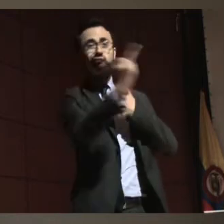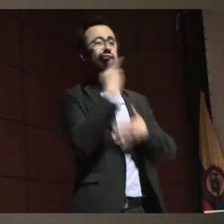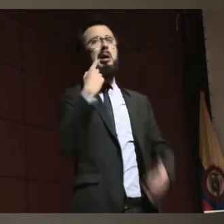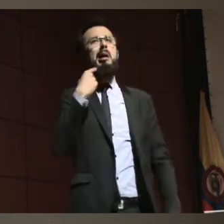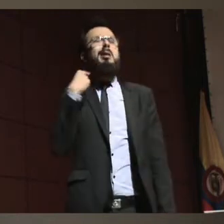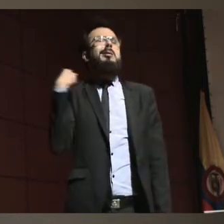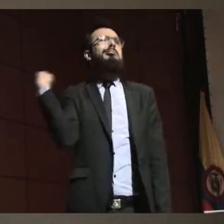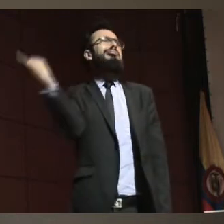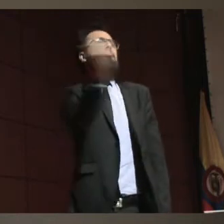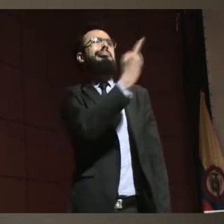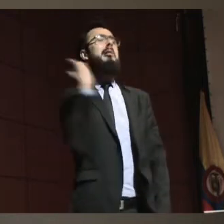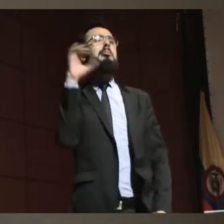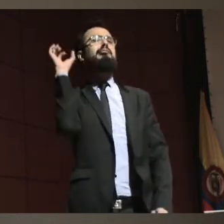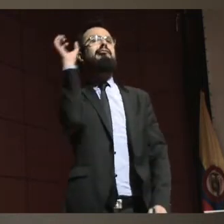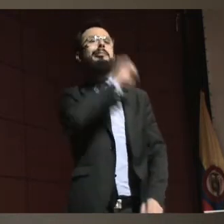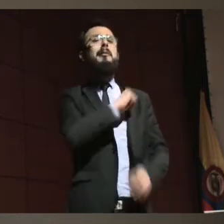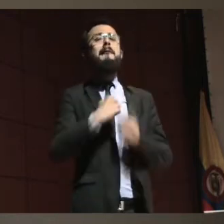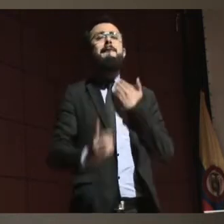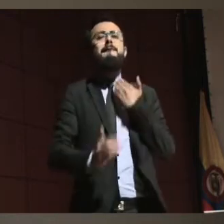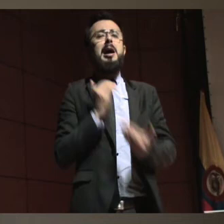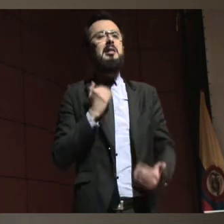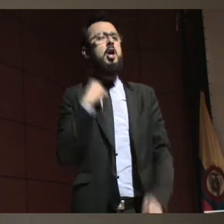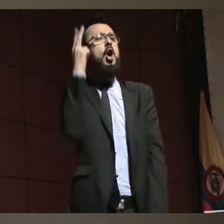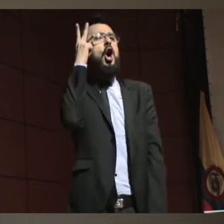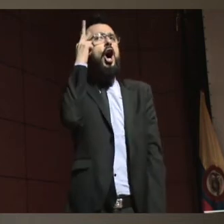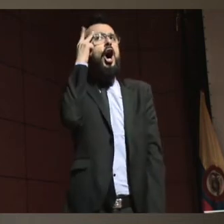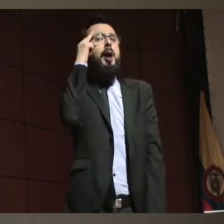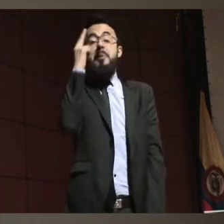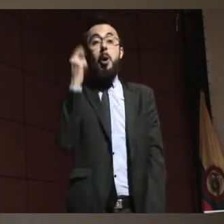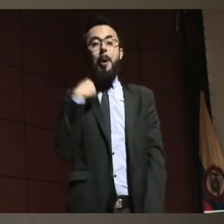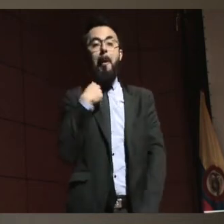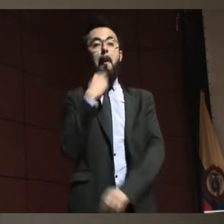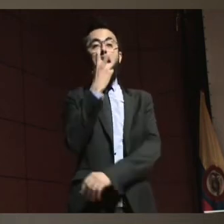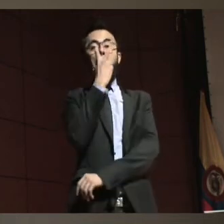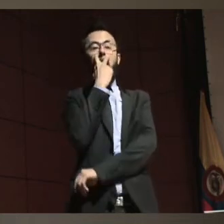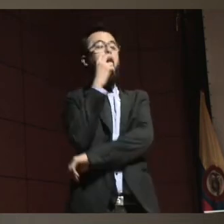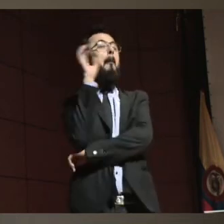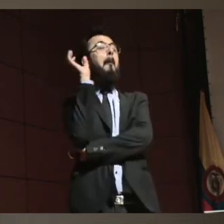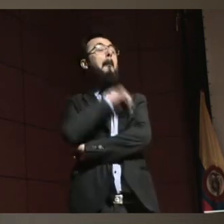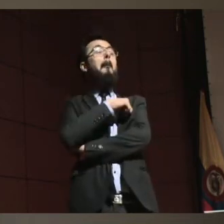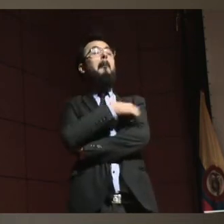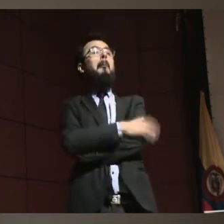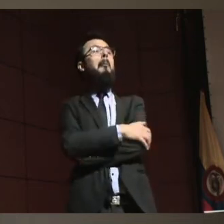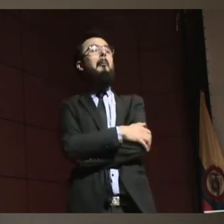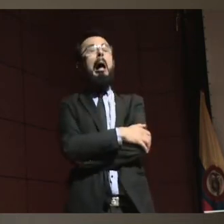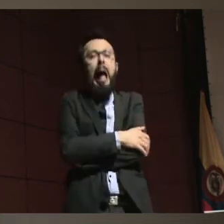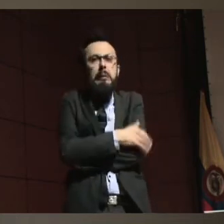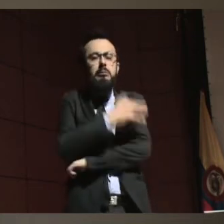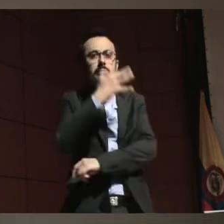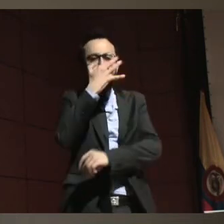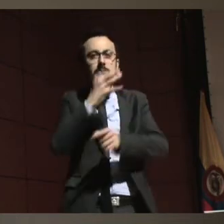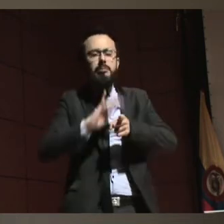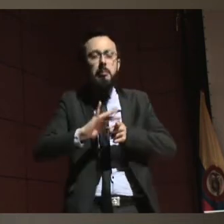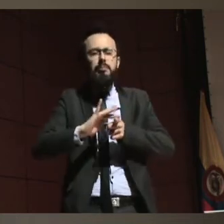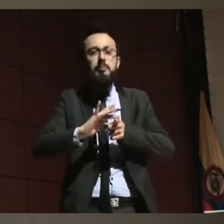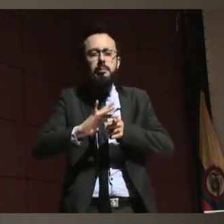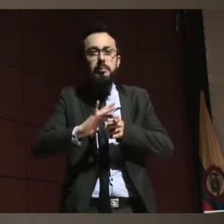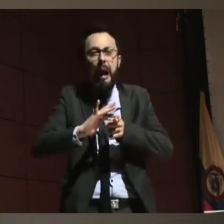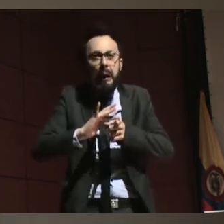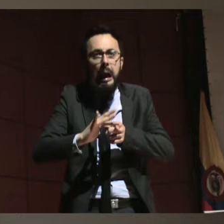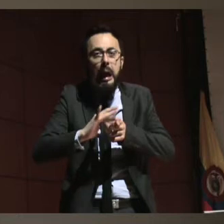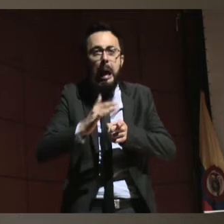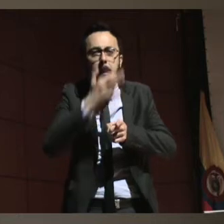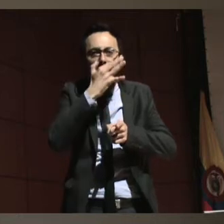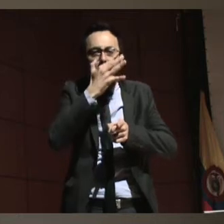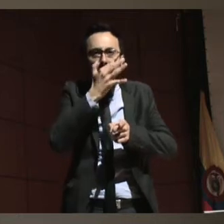fáciles de encontrar y sin embargo uno no llega a tener en cuenta hasta que no empieza a valorar los apoyos.